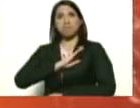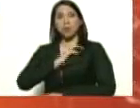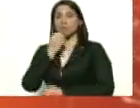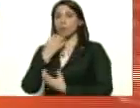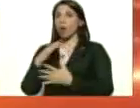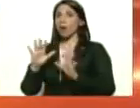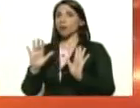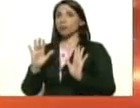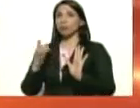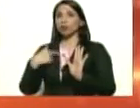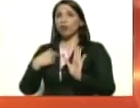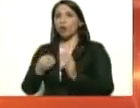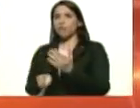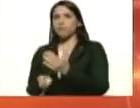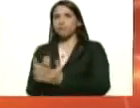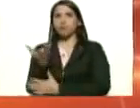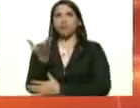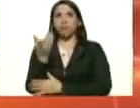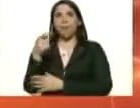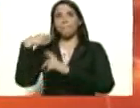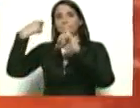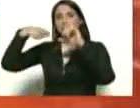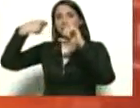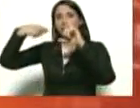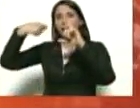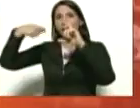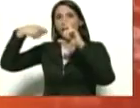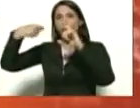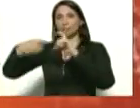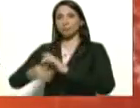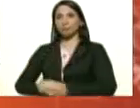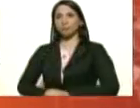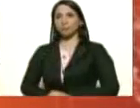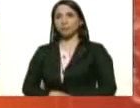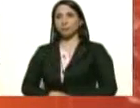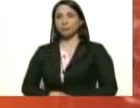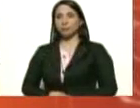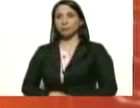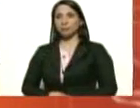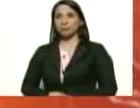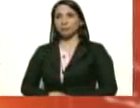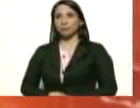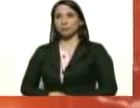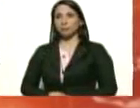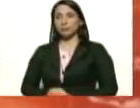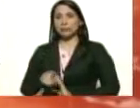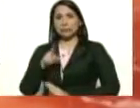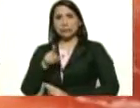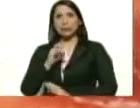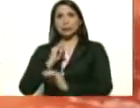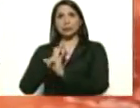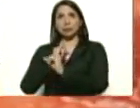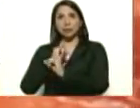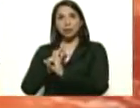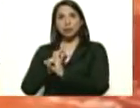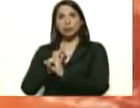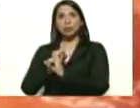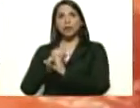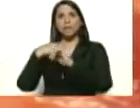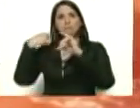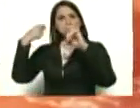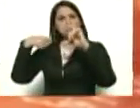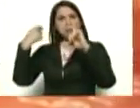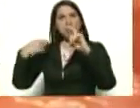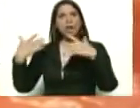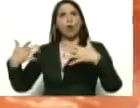por ahí publico mis videos, ¿no? Una red de muchos videos muy